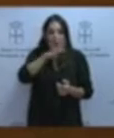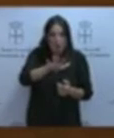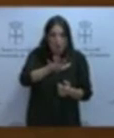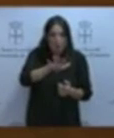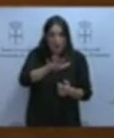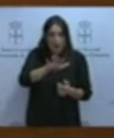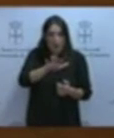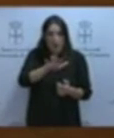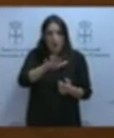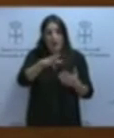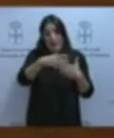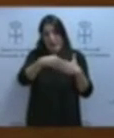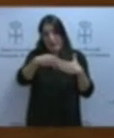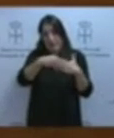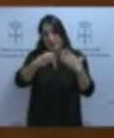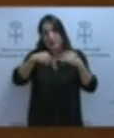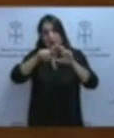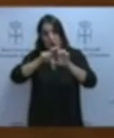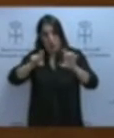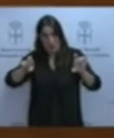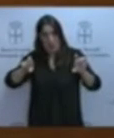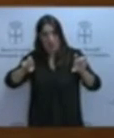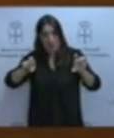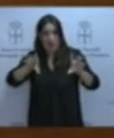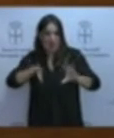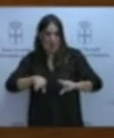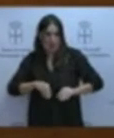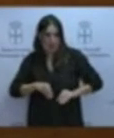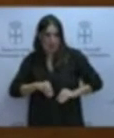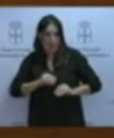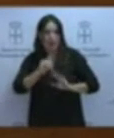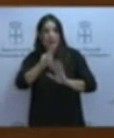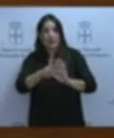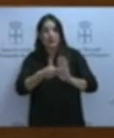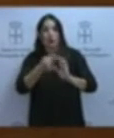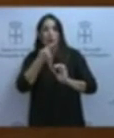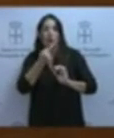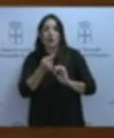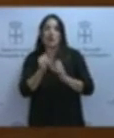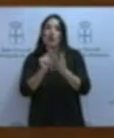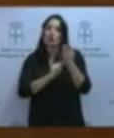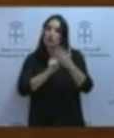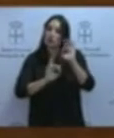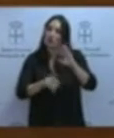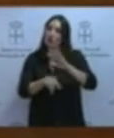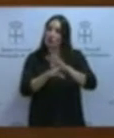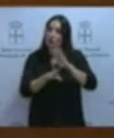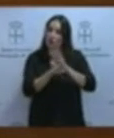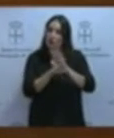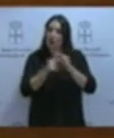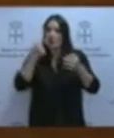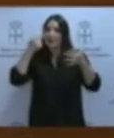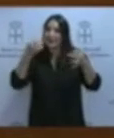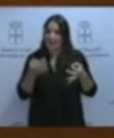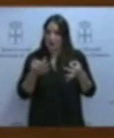los clientes de la compañía con el punto 2 de mantenimiento de los contratos concretos que garantizan el suministro